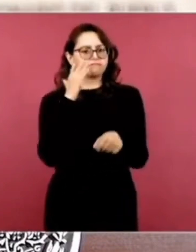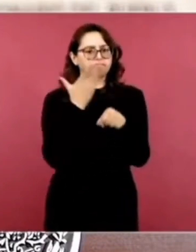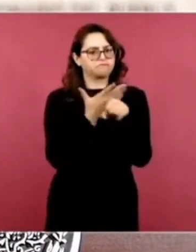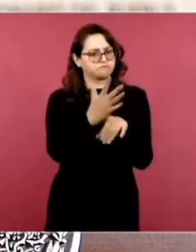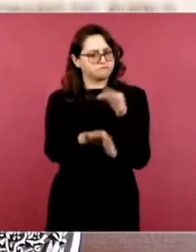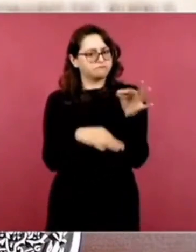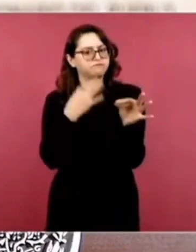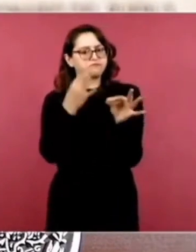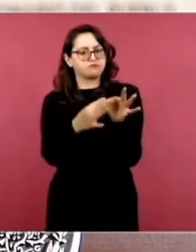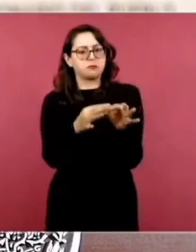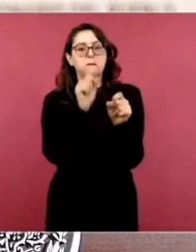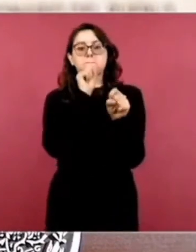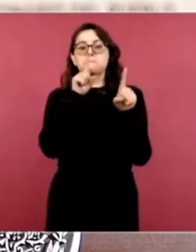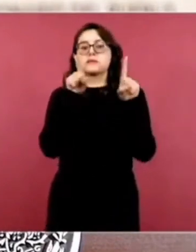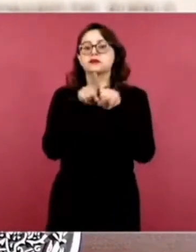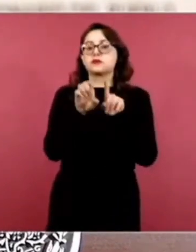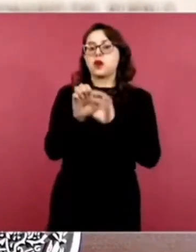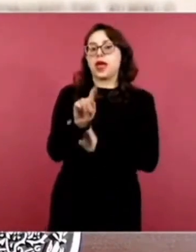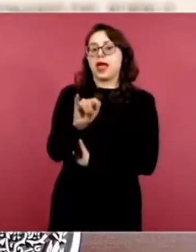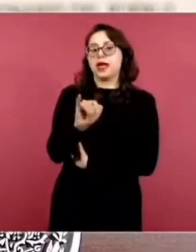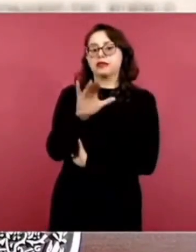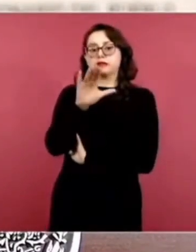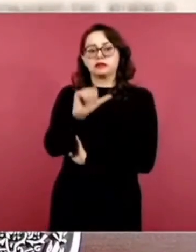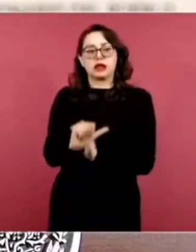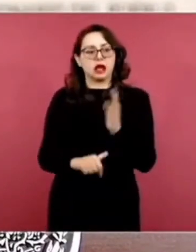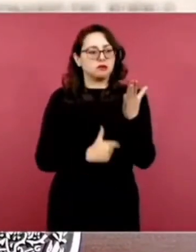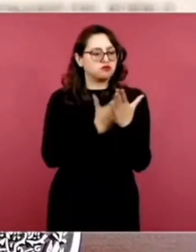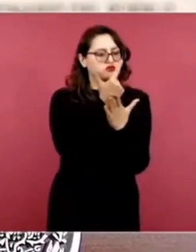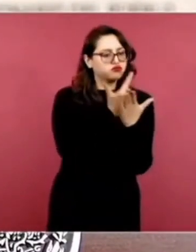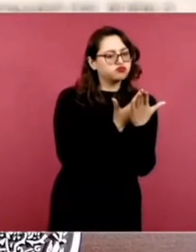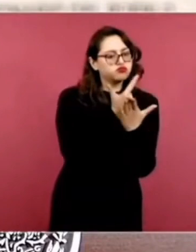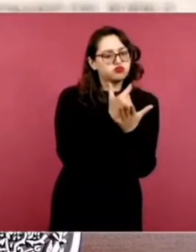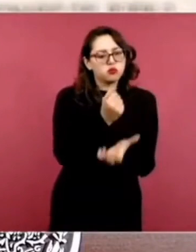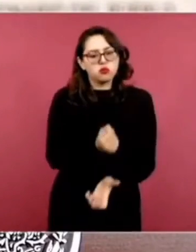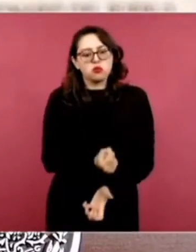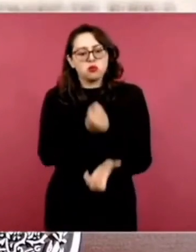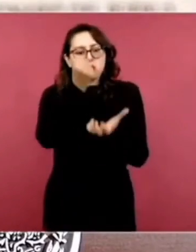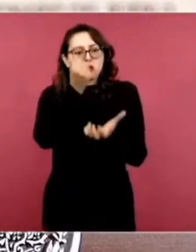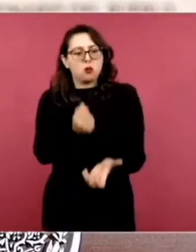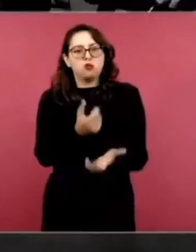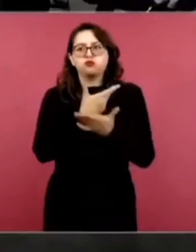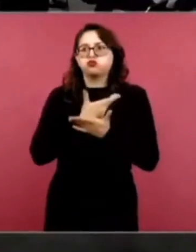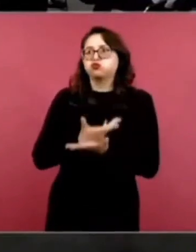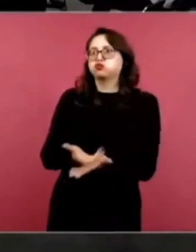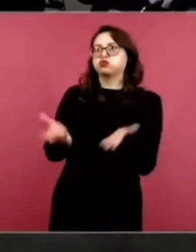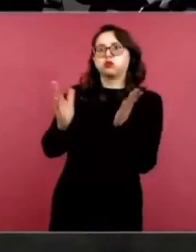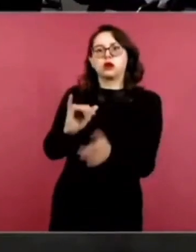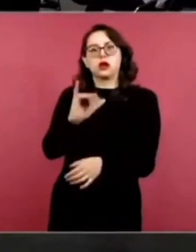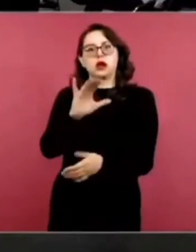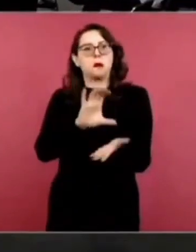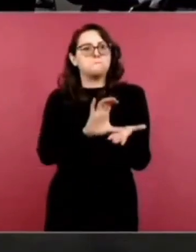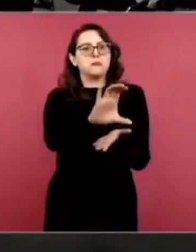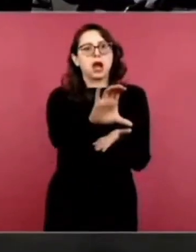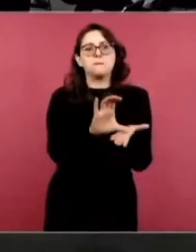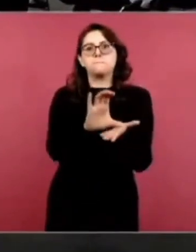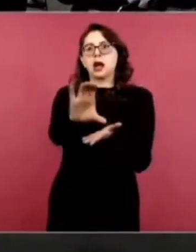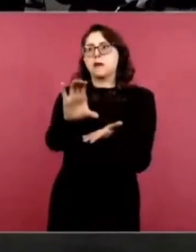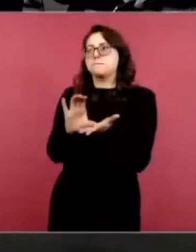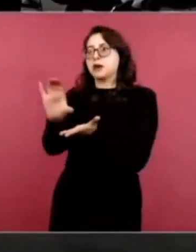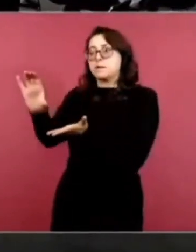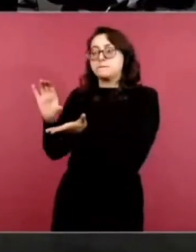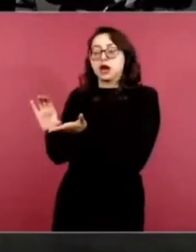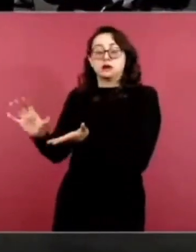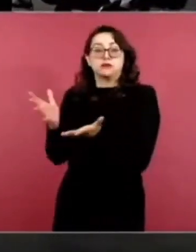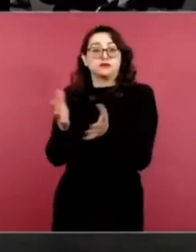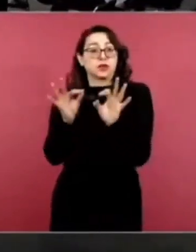mucha ética respecto a cómo deben o deberían de distribuirse los recursos de todas y todos los